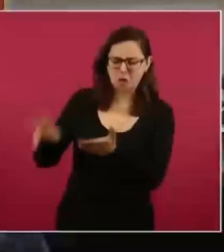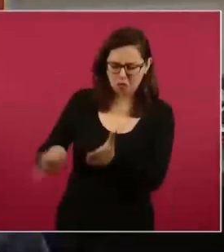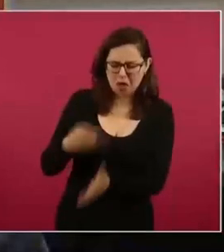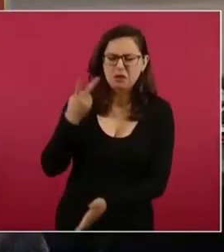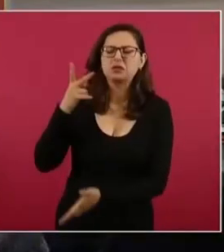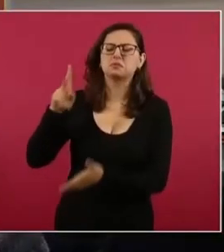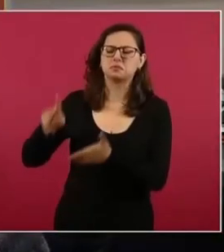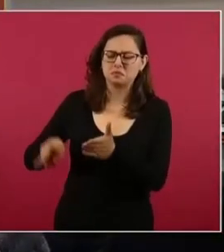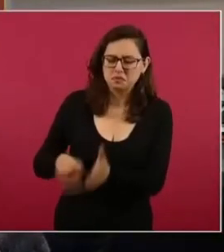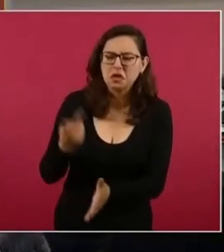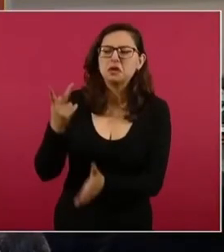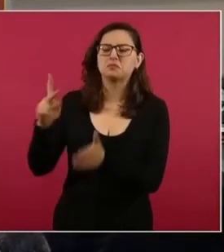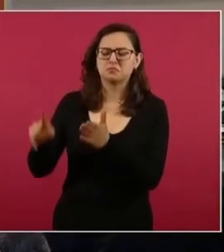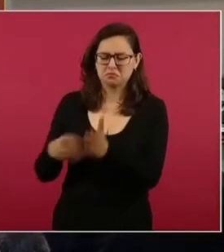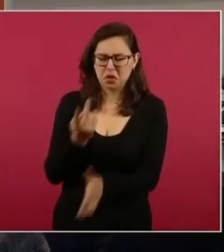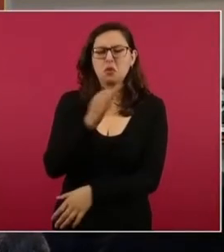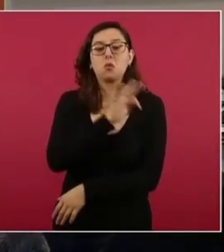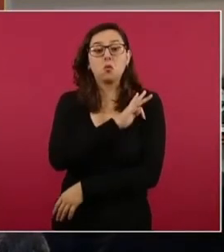y aquí está la prueba